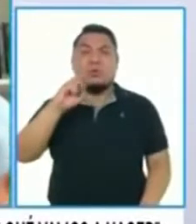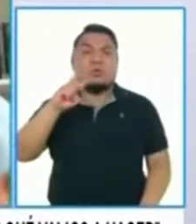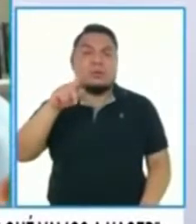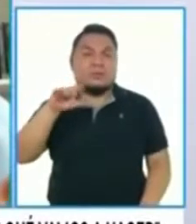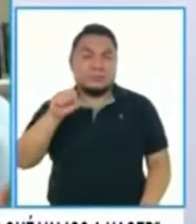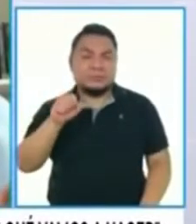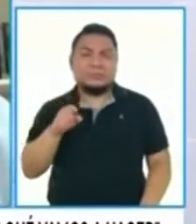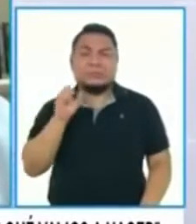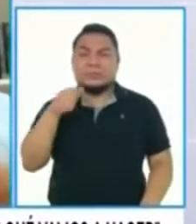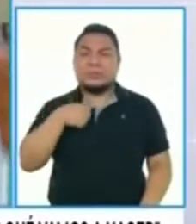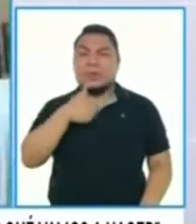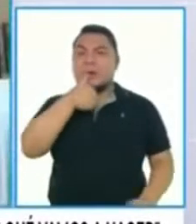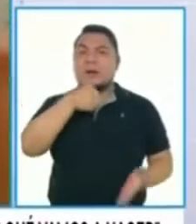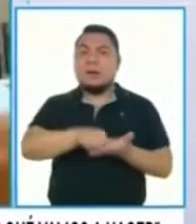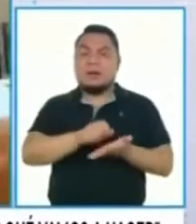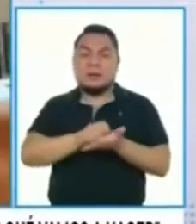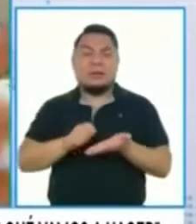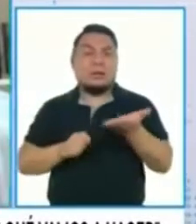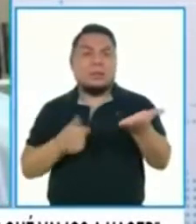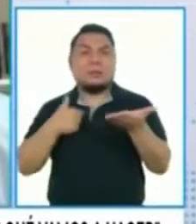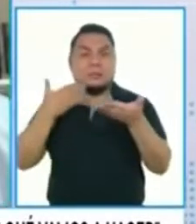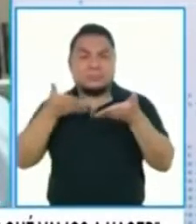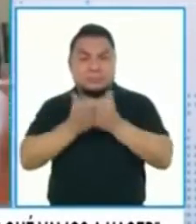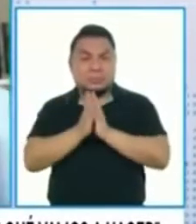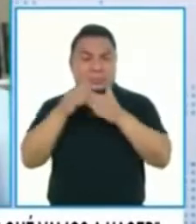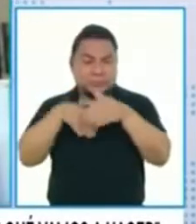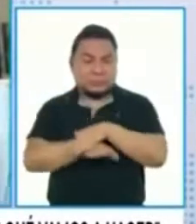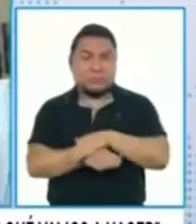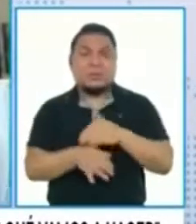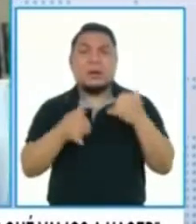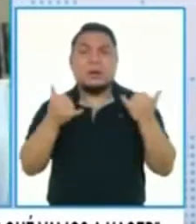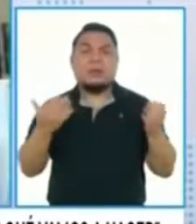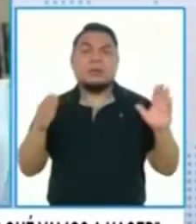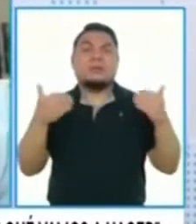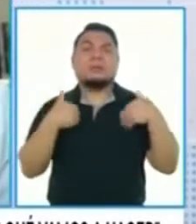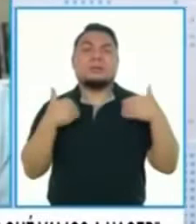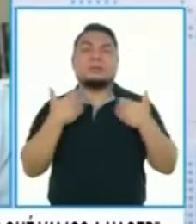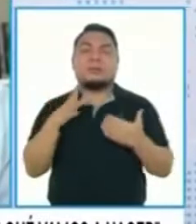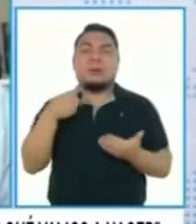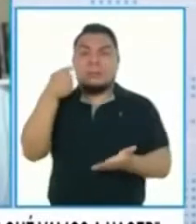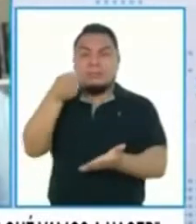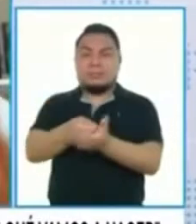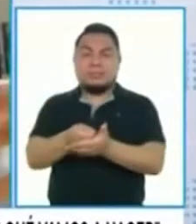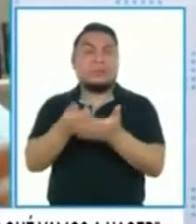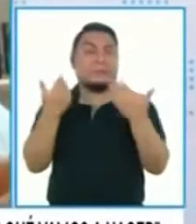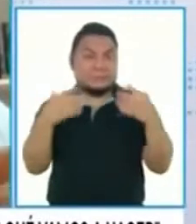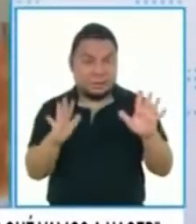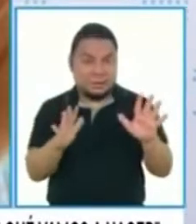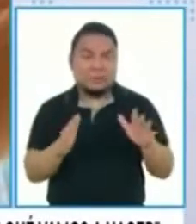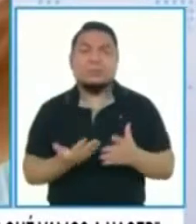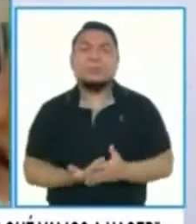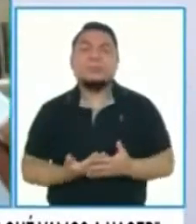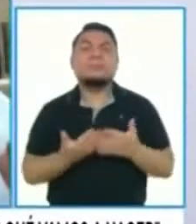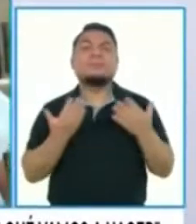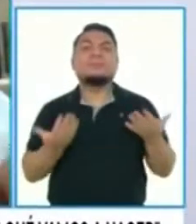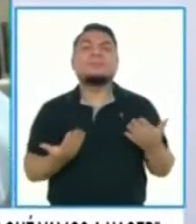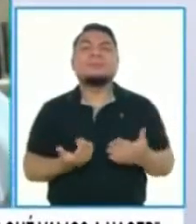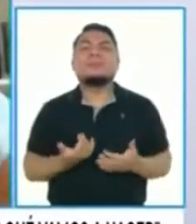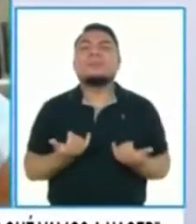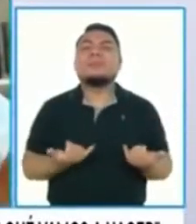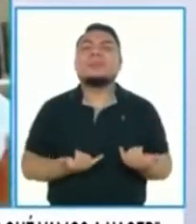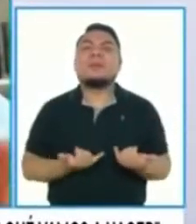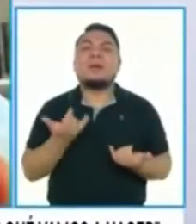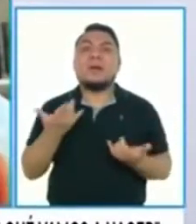que yo mandé una carta pidiendo ingresar a ese mecanismo, ahora ya se tiene nuestra cuota pagada. Entonces, las